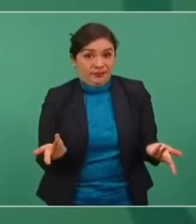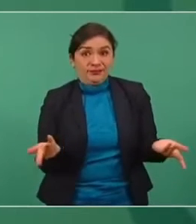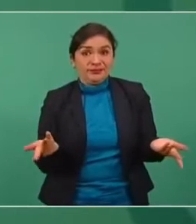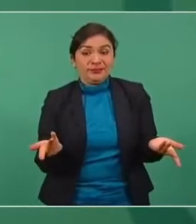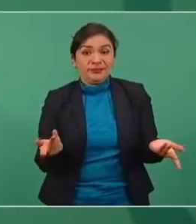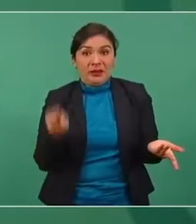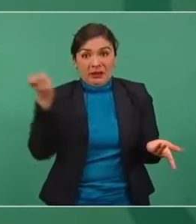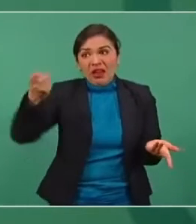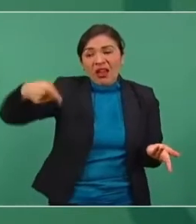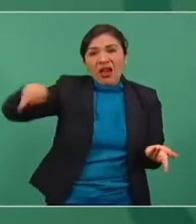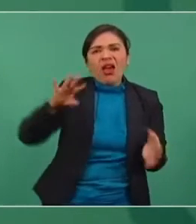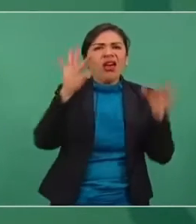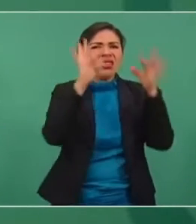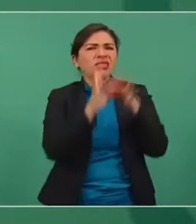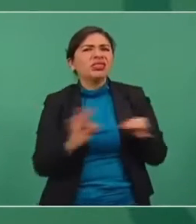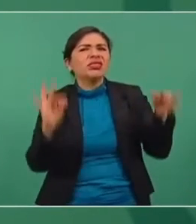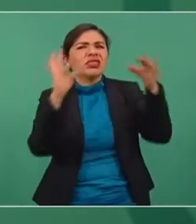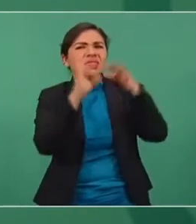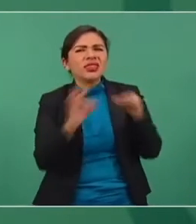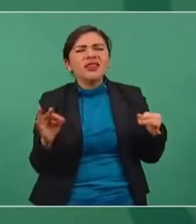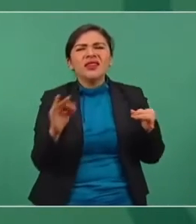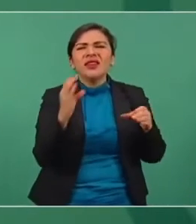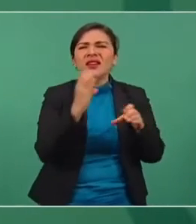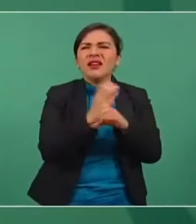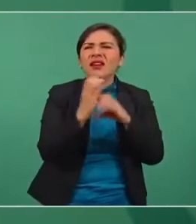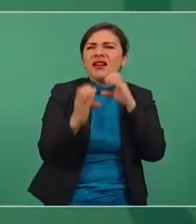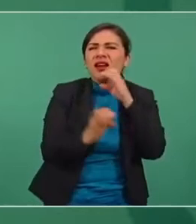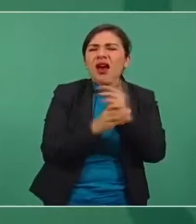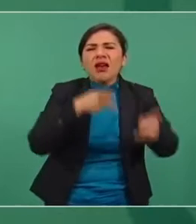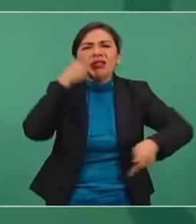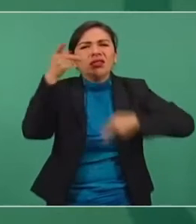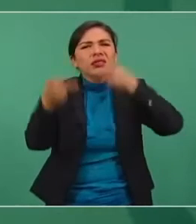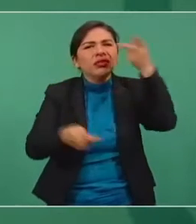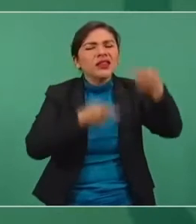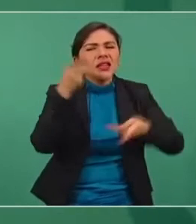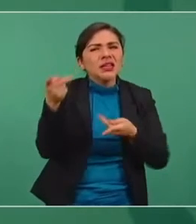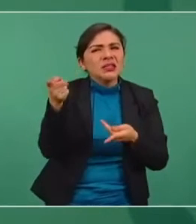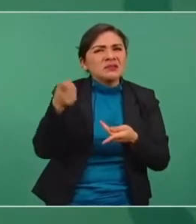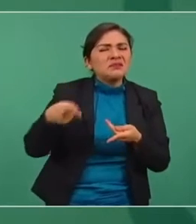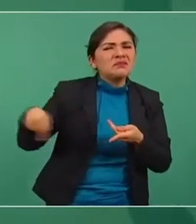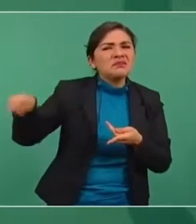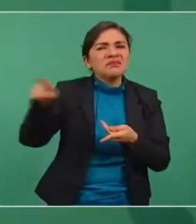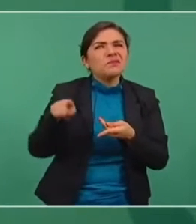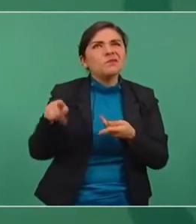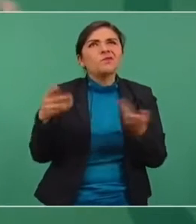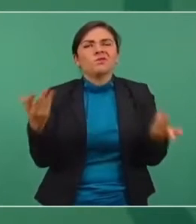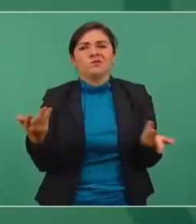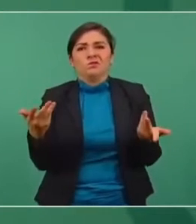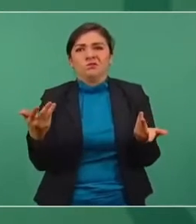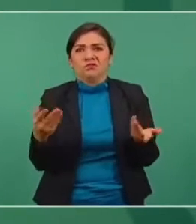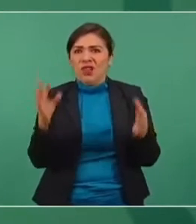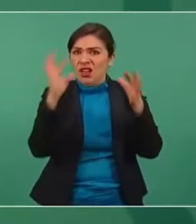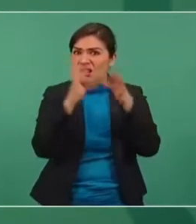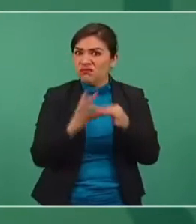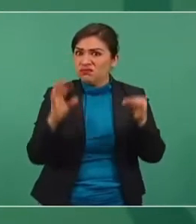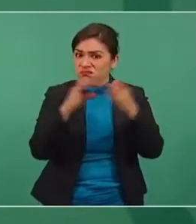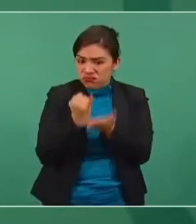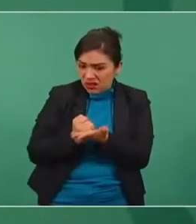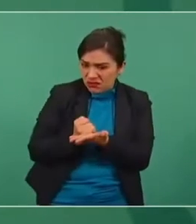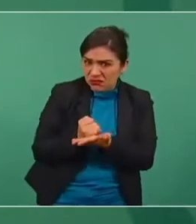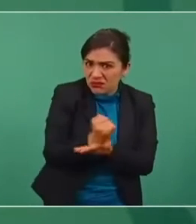difundían información, declaraciones